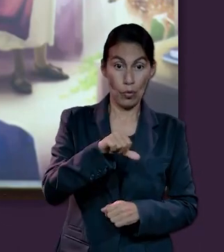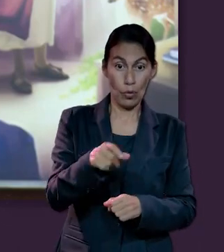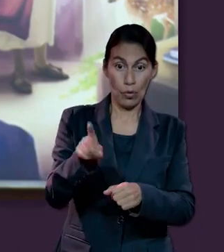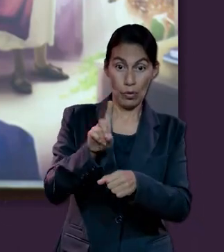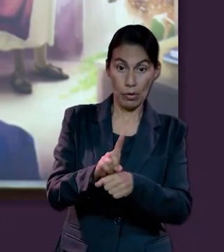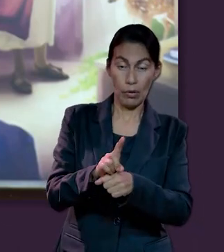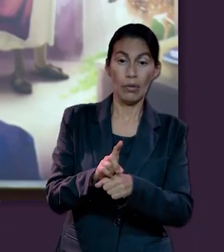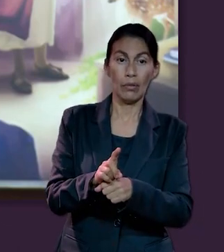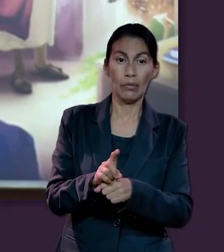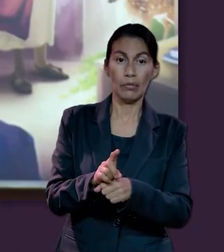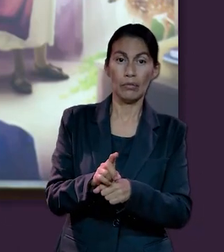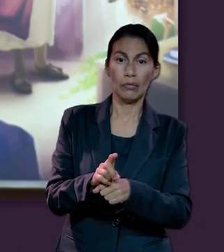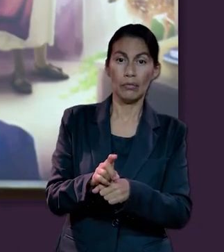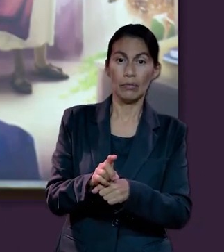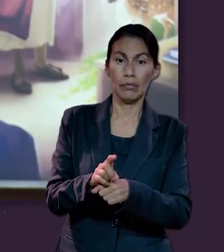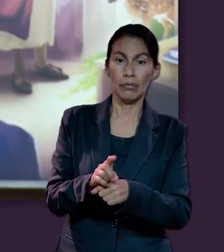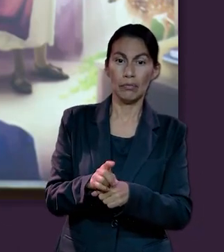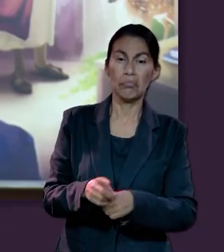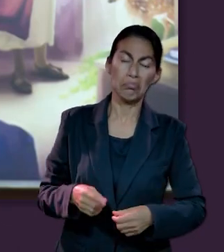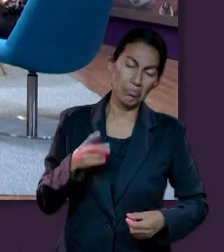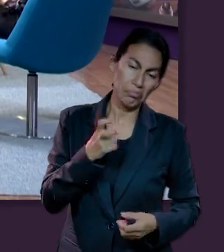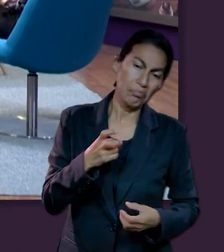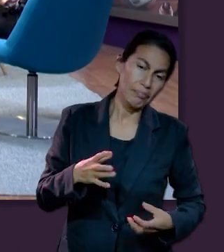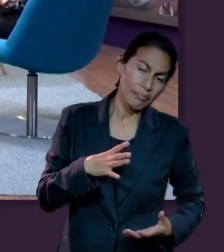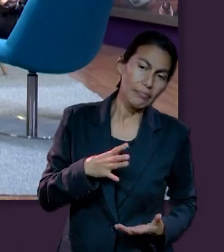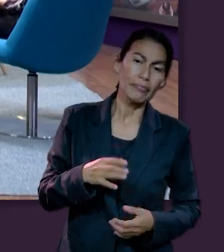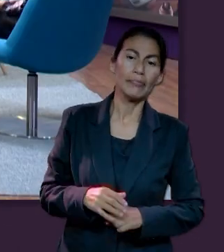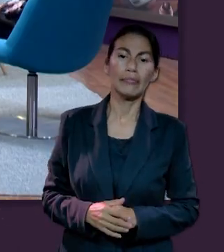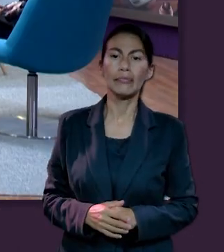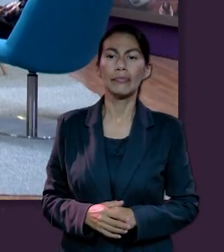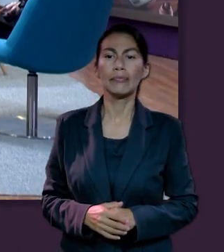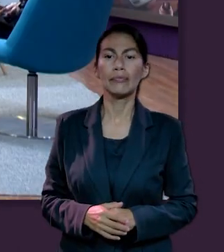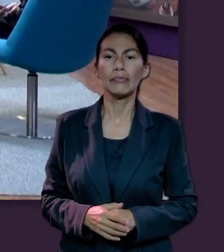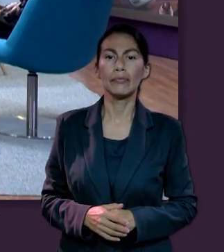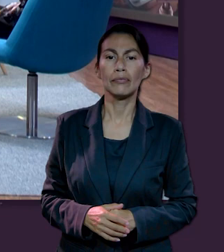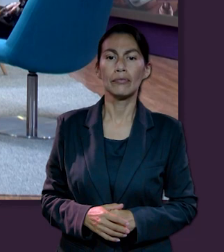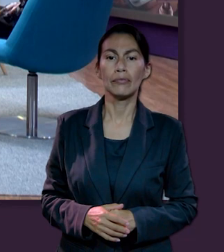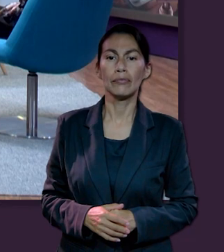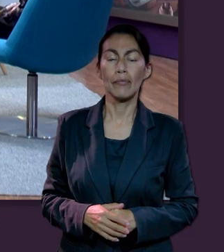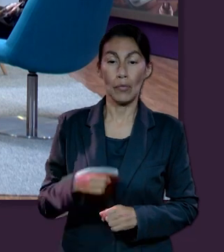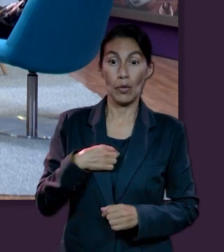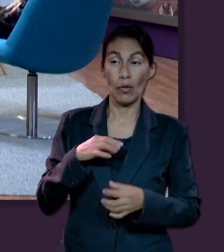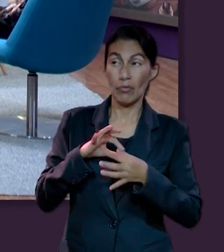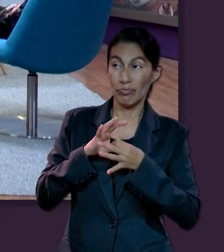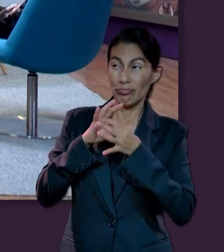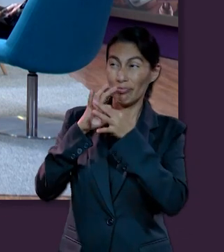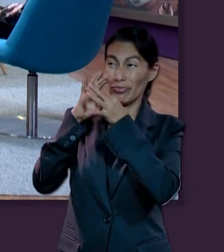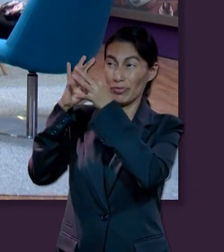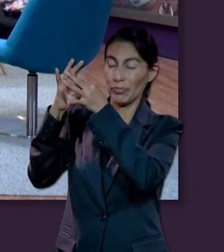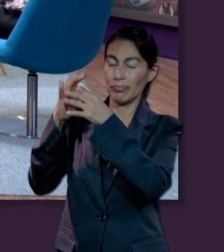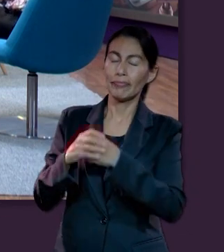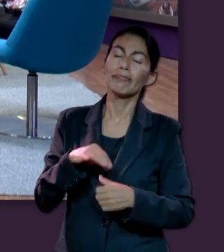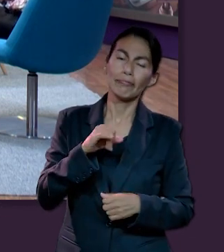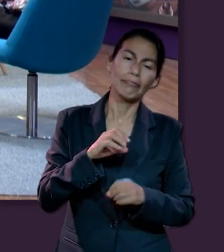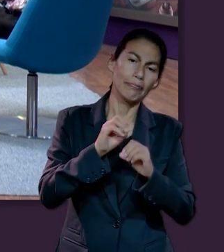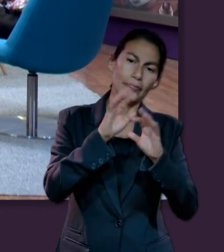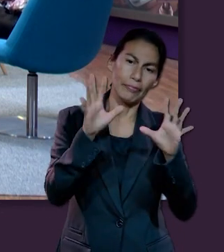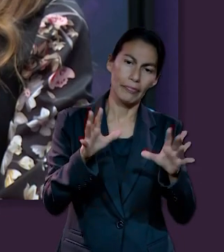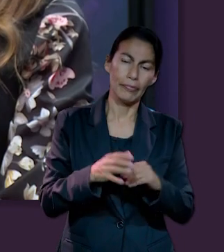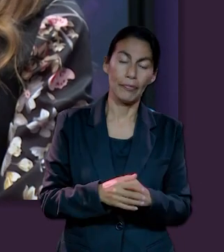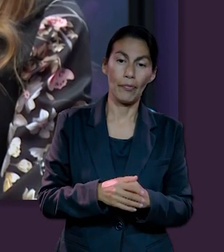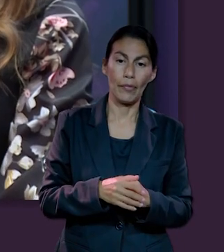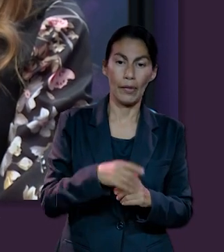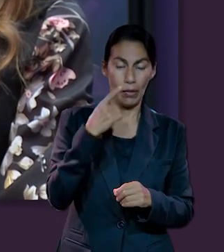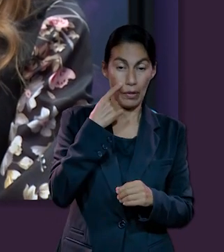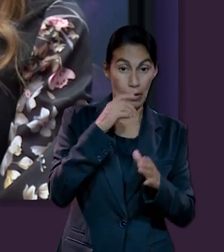de hoy, porque es lo que tengo. Sí, me gustaría agregar algo que nos deja la lección,